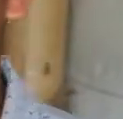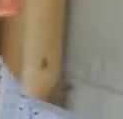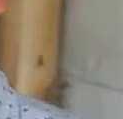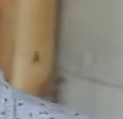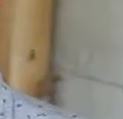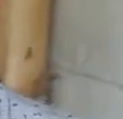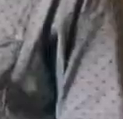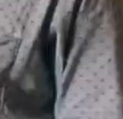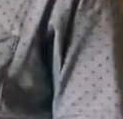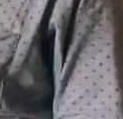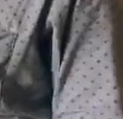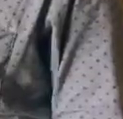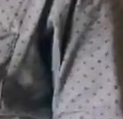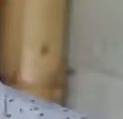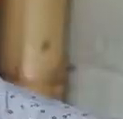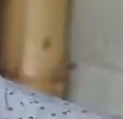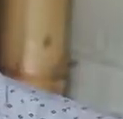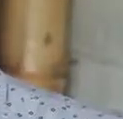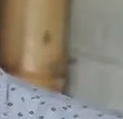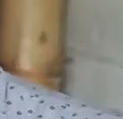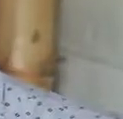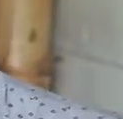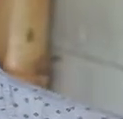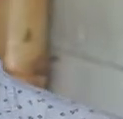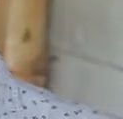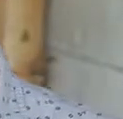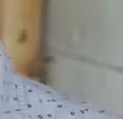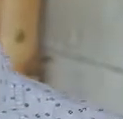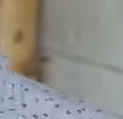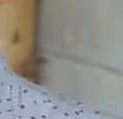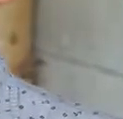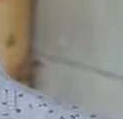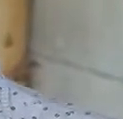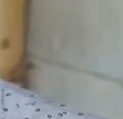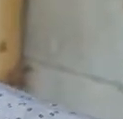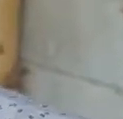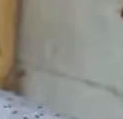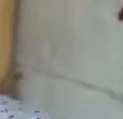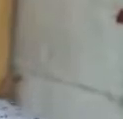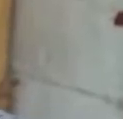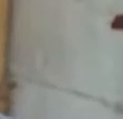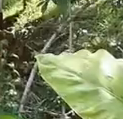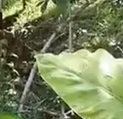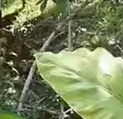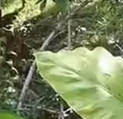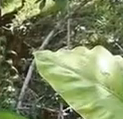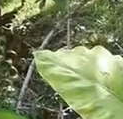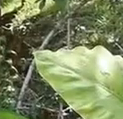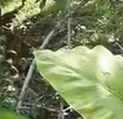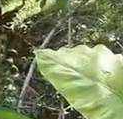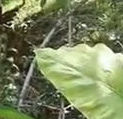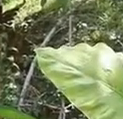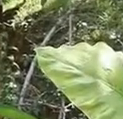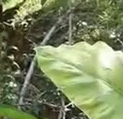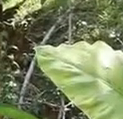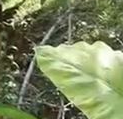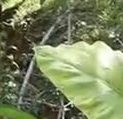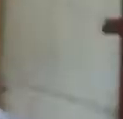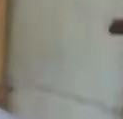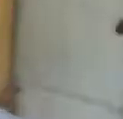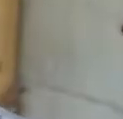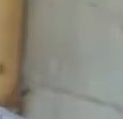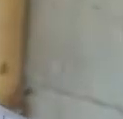las personas que conozco aquí, junto con los compañeros, hacer una empresa y poder así, pues beneficiar a otras